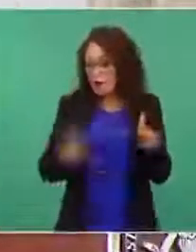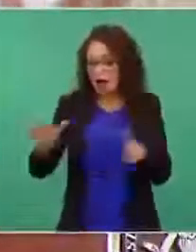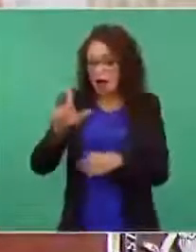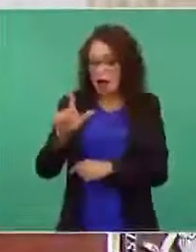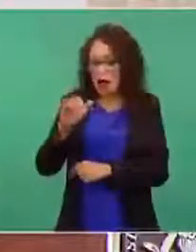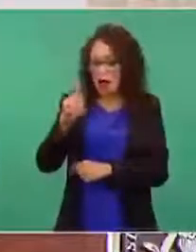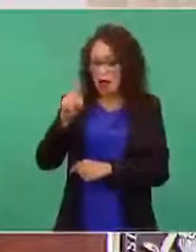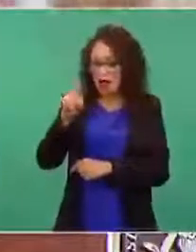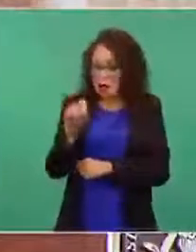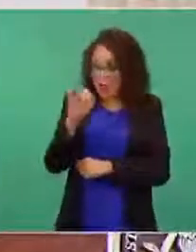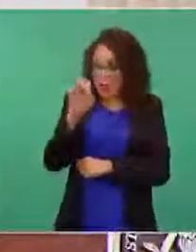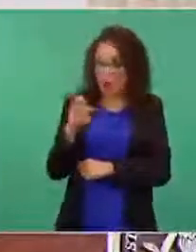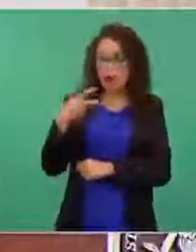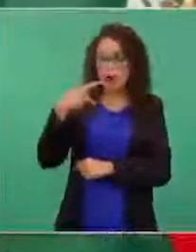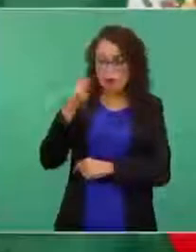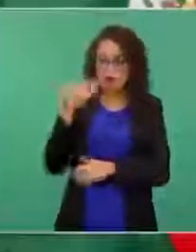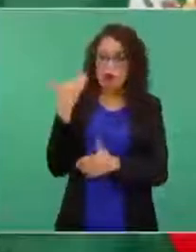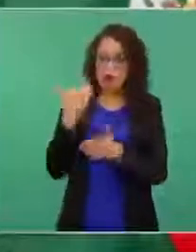todavía.